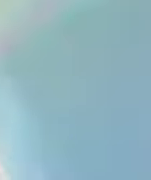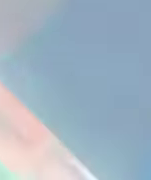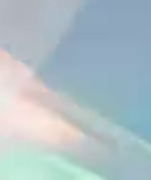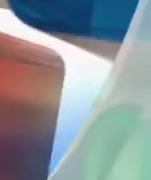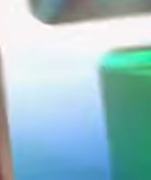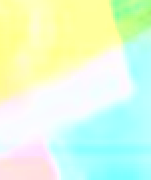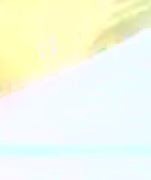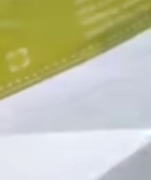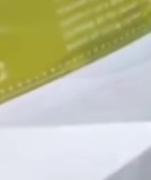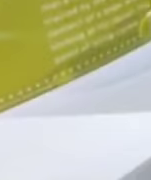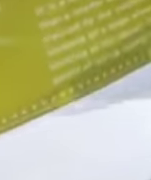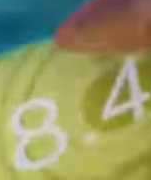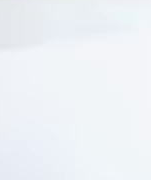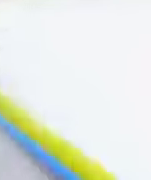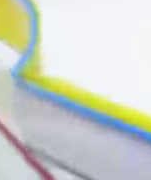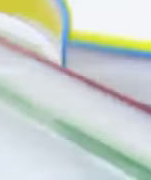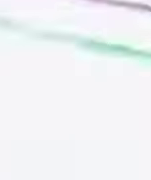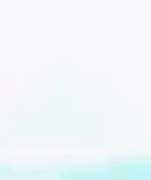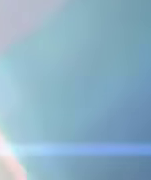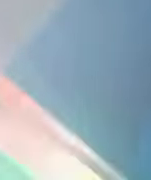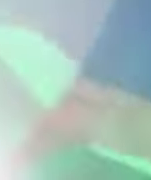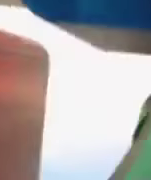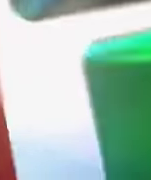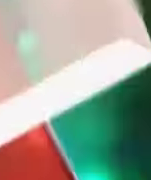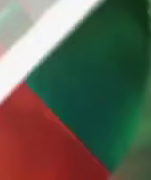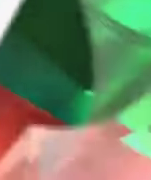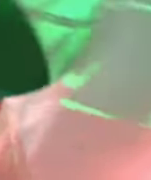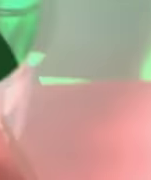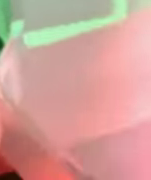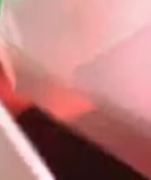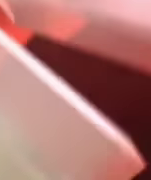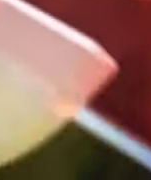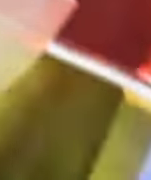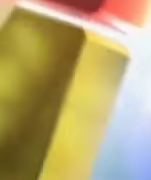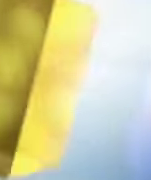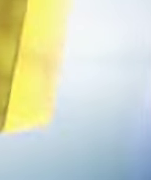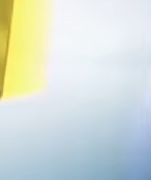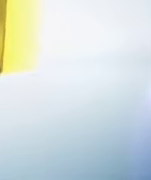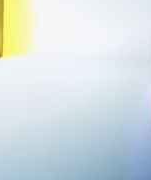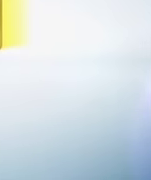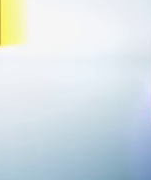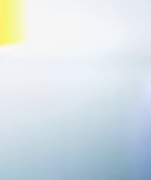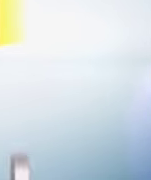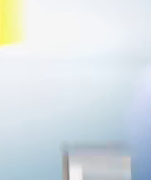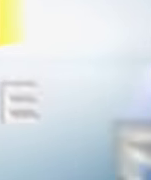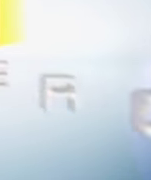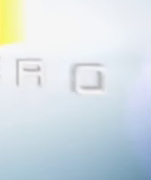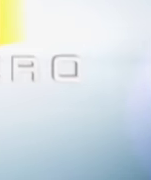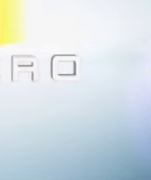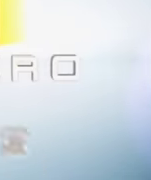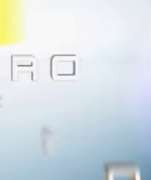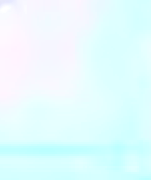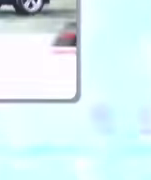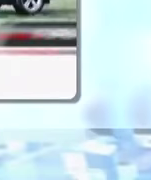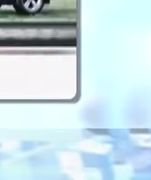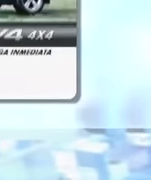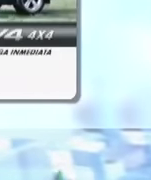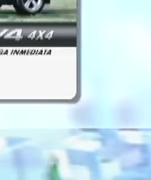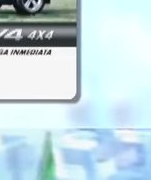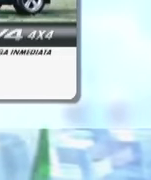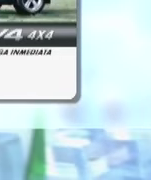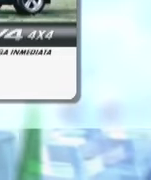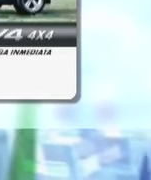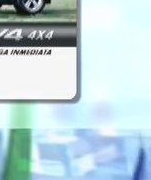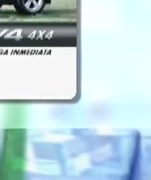Esta es la emisión dominical de Noticiero Guatevisión con Gloria Chang. La